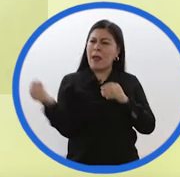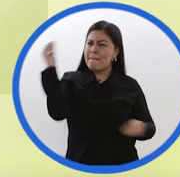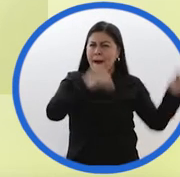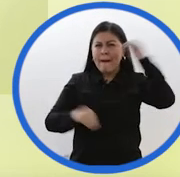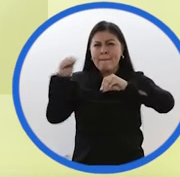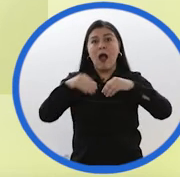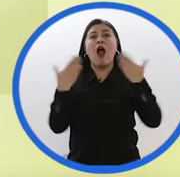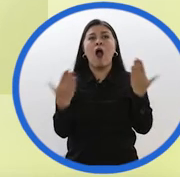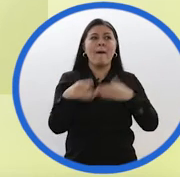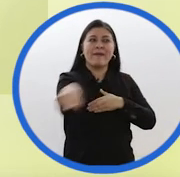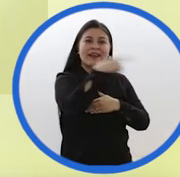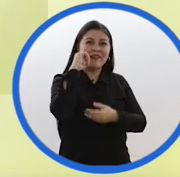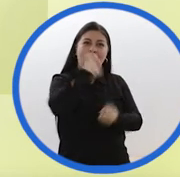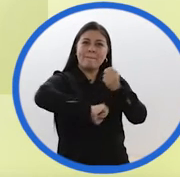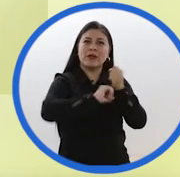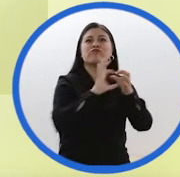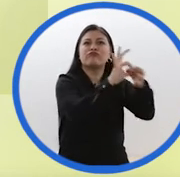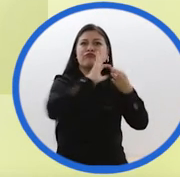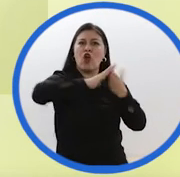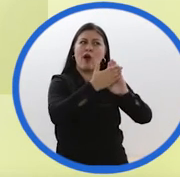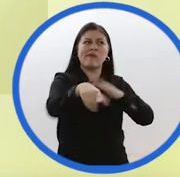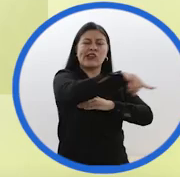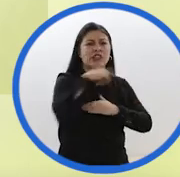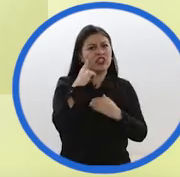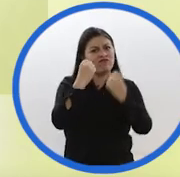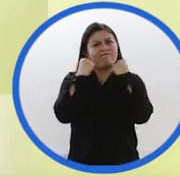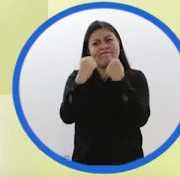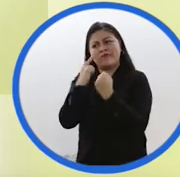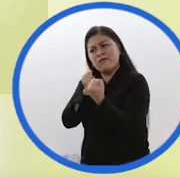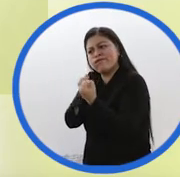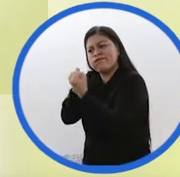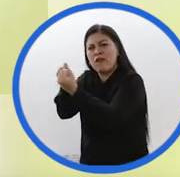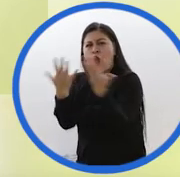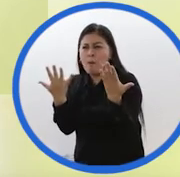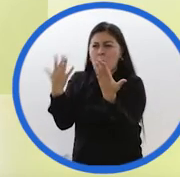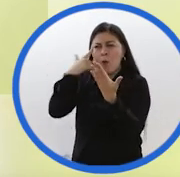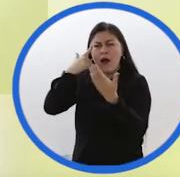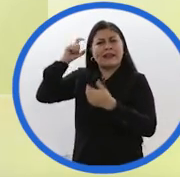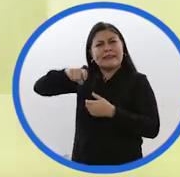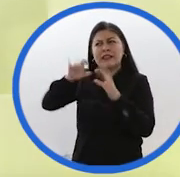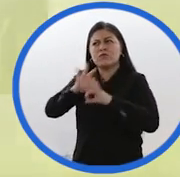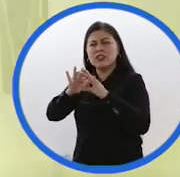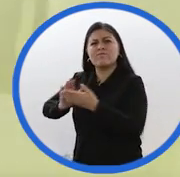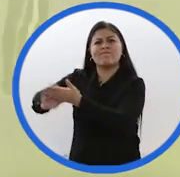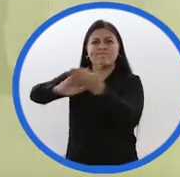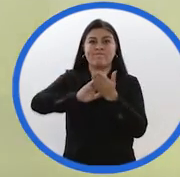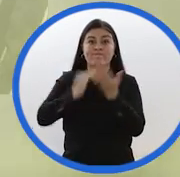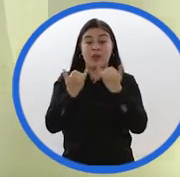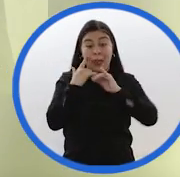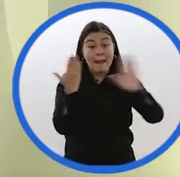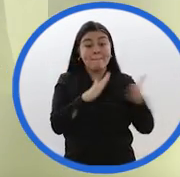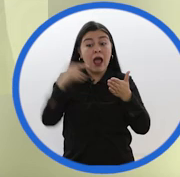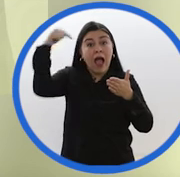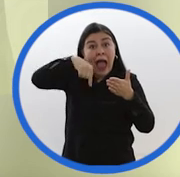fue construido con las propias comunidades, quienes se empoderaron e involucraron como parte de la solución. En estos planes confluyen